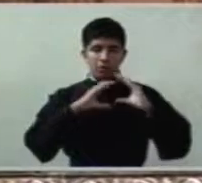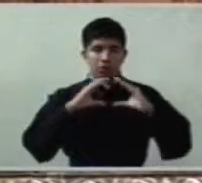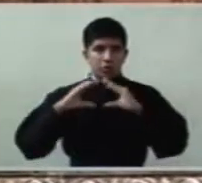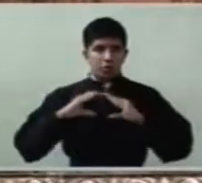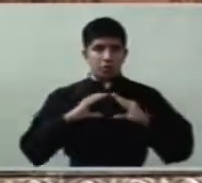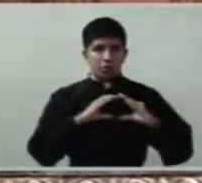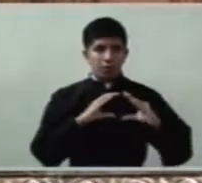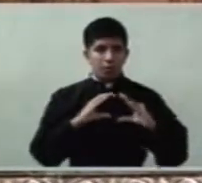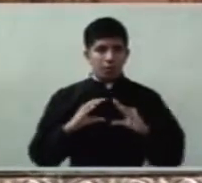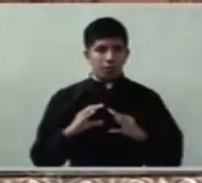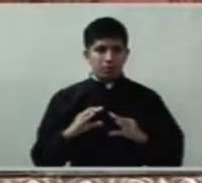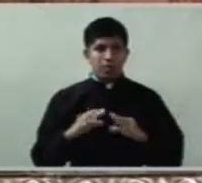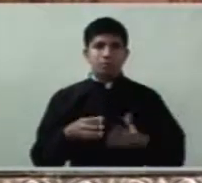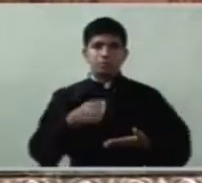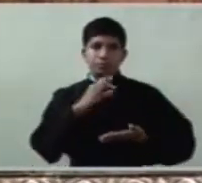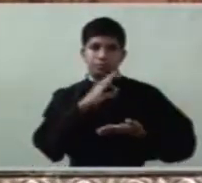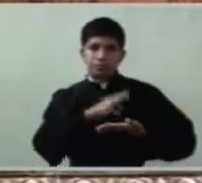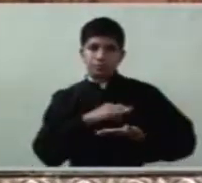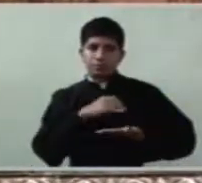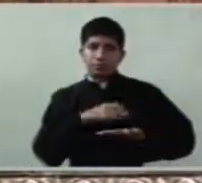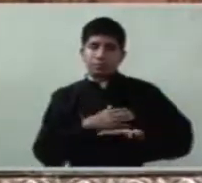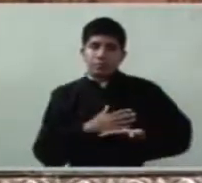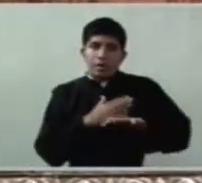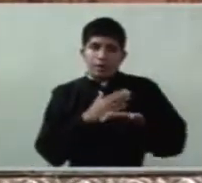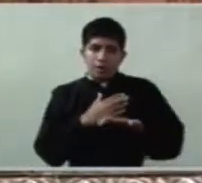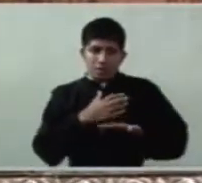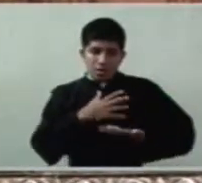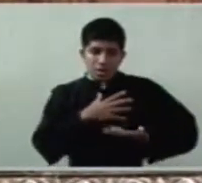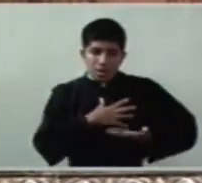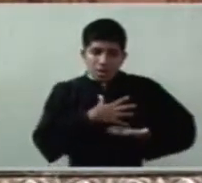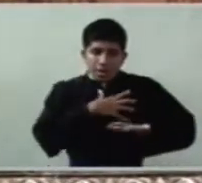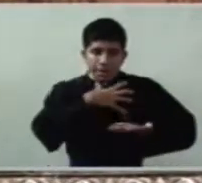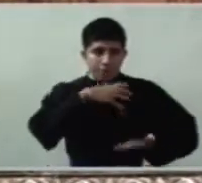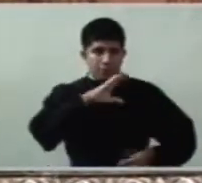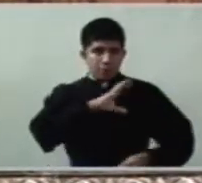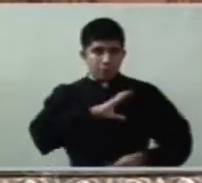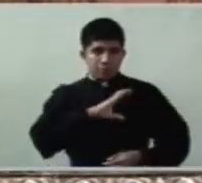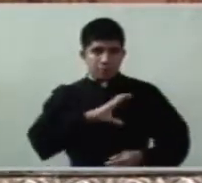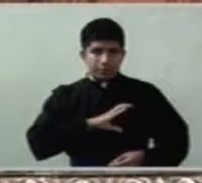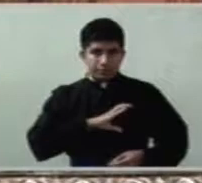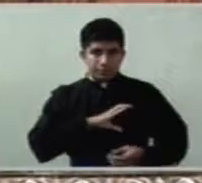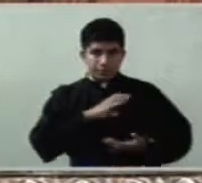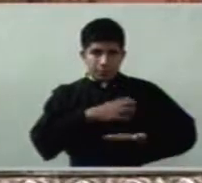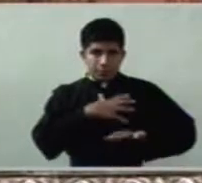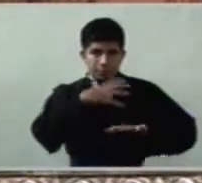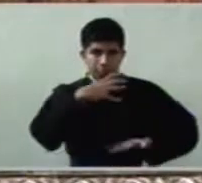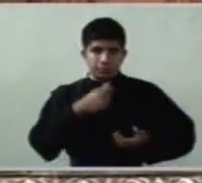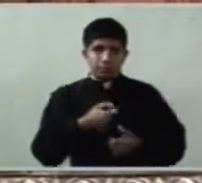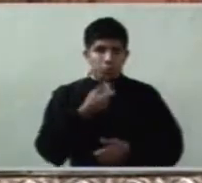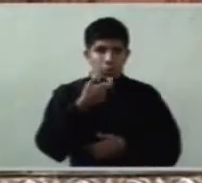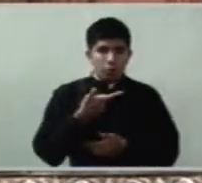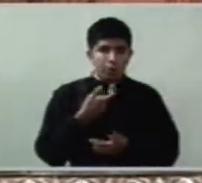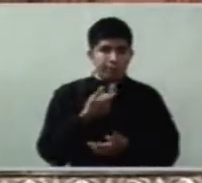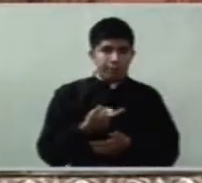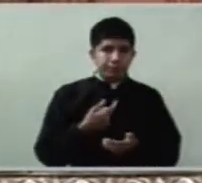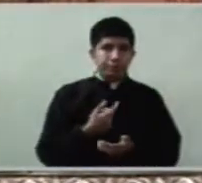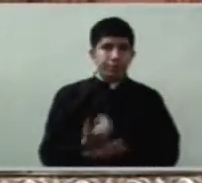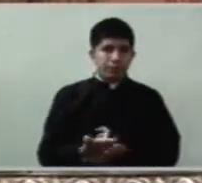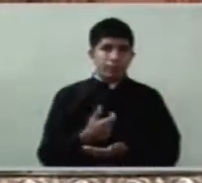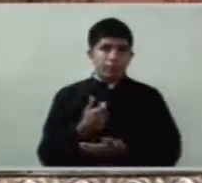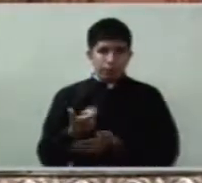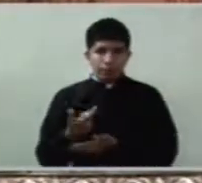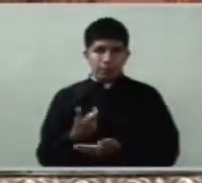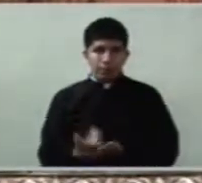somos caritativos cuando damos limosna al más